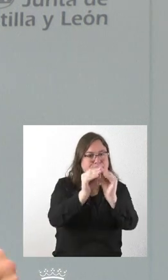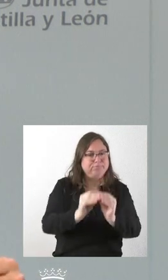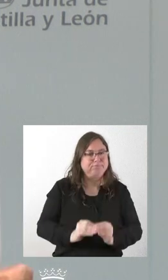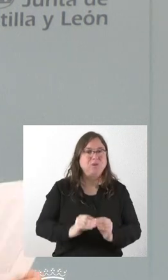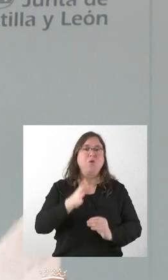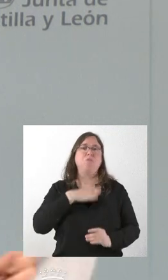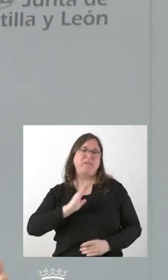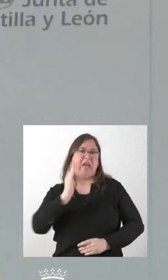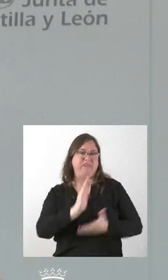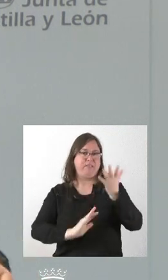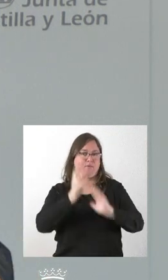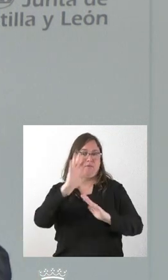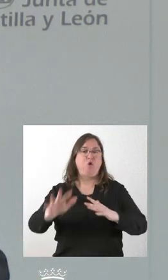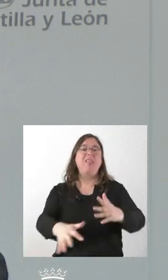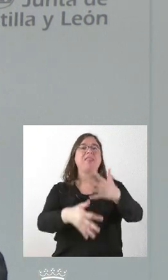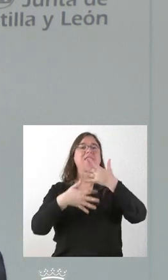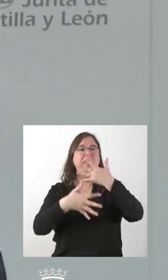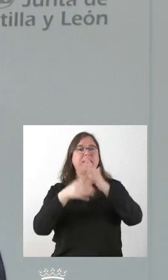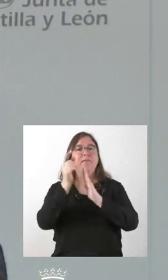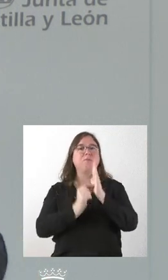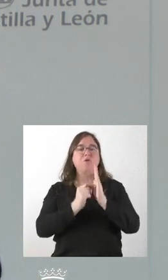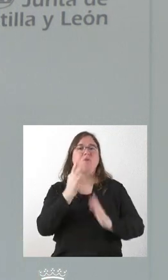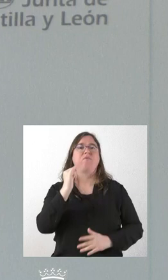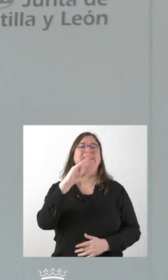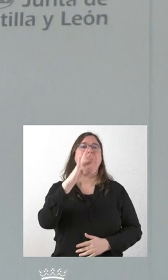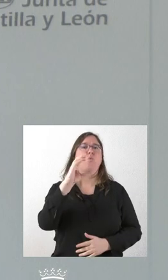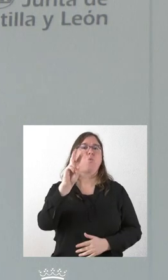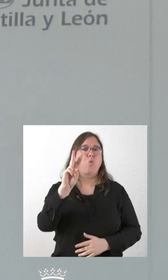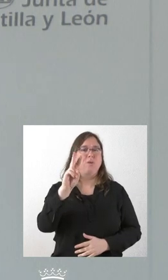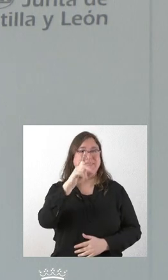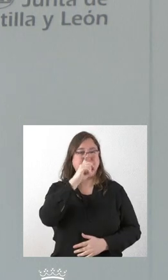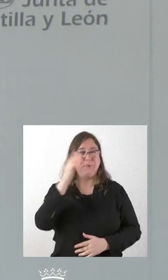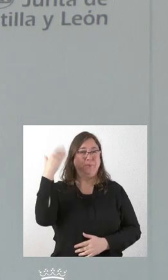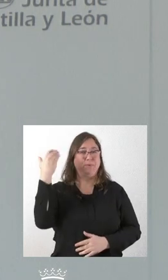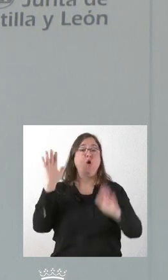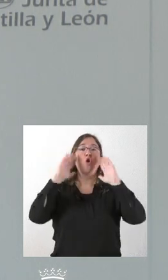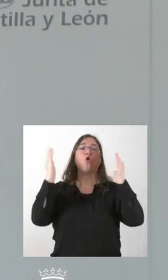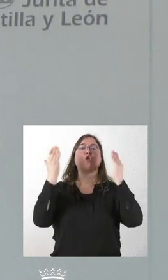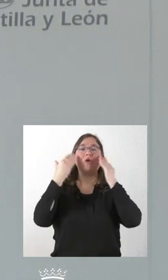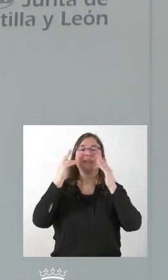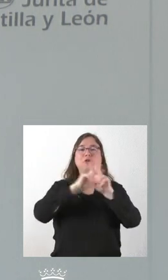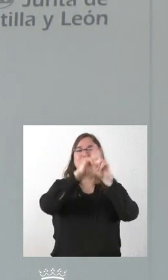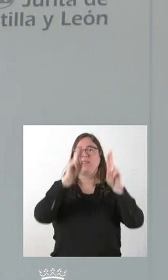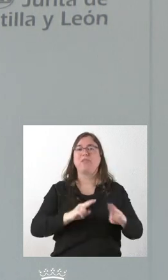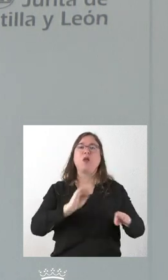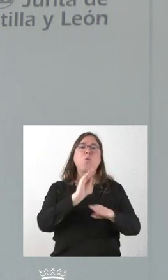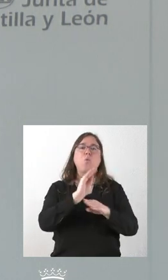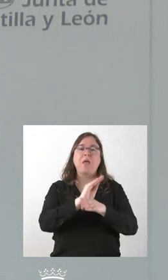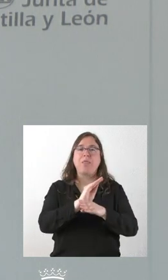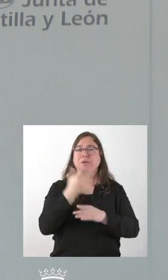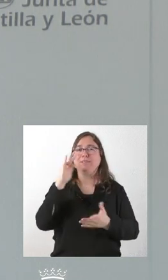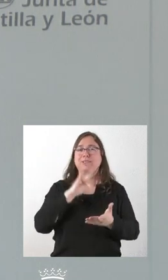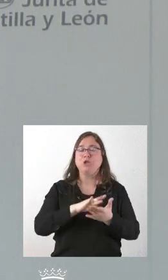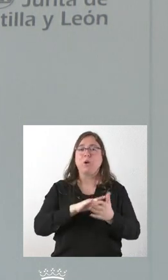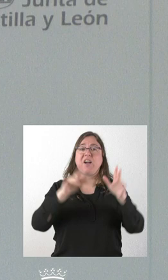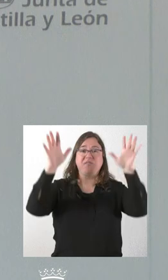sido afectados. Y un décimo fue el CITECU. Recordarán ustedes aquel Congreso Internacional de Tecnología de los Cuidados, que tuvo lugar en Villa